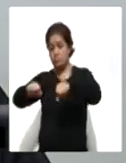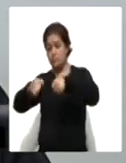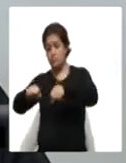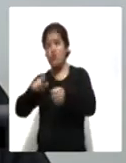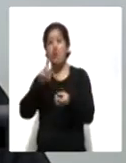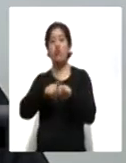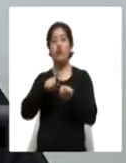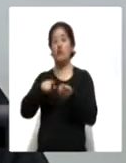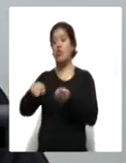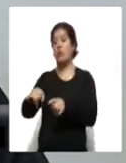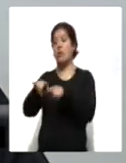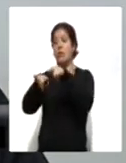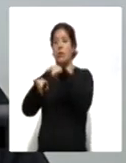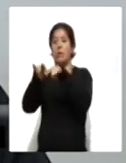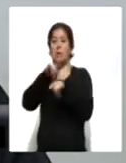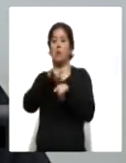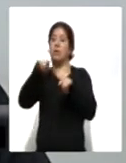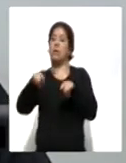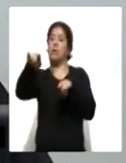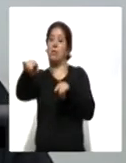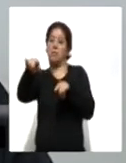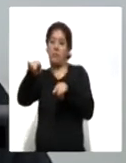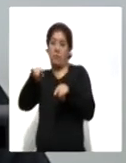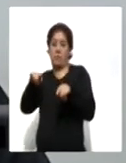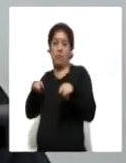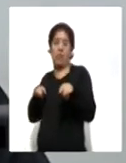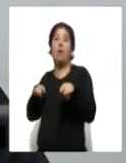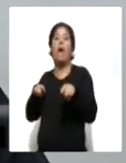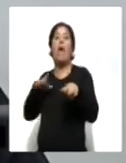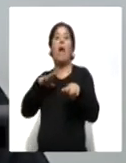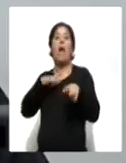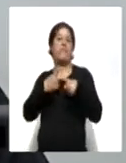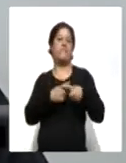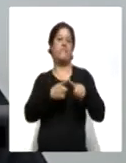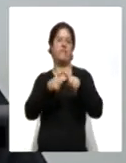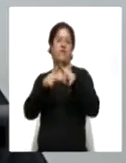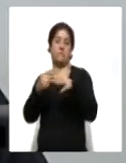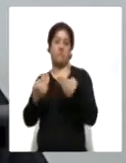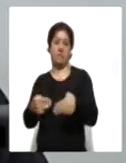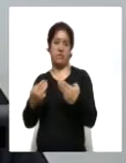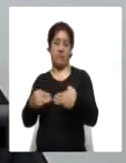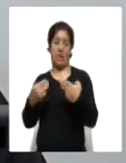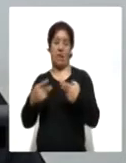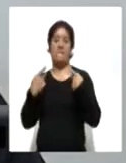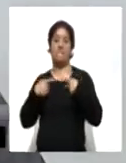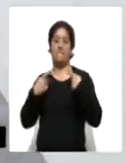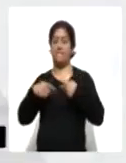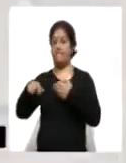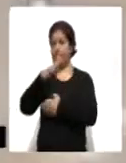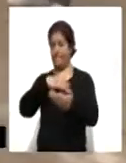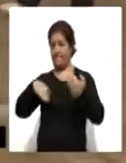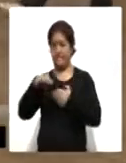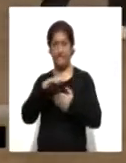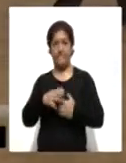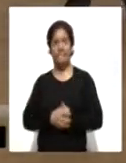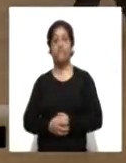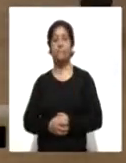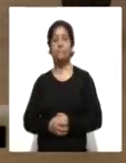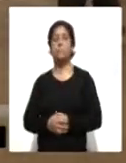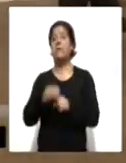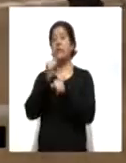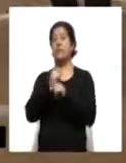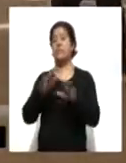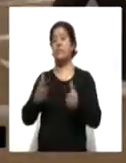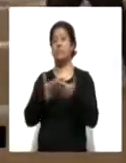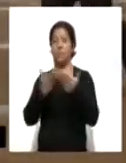Vamos a establecer en los distintos tianguis y mercados, personal pie-tierra y las unidades suficientes. Con información de